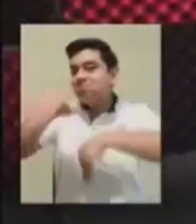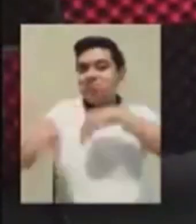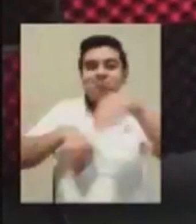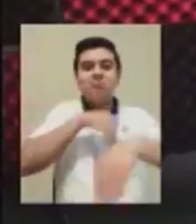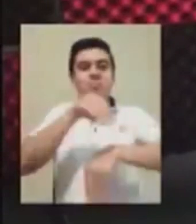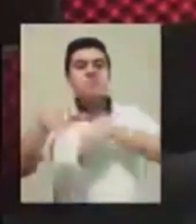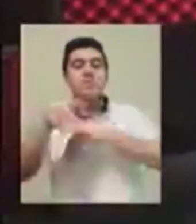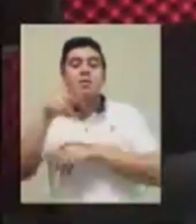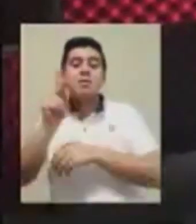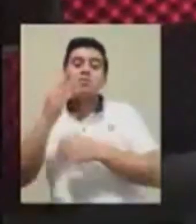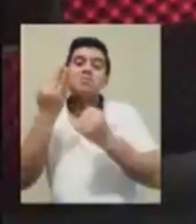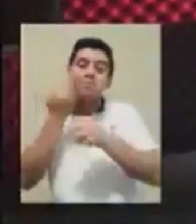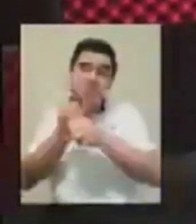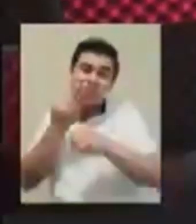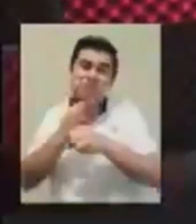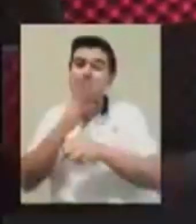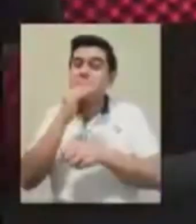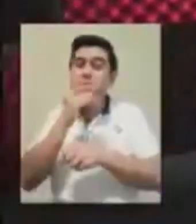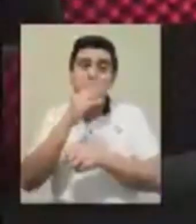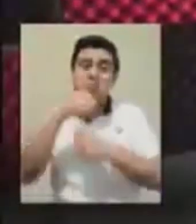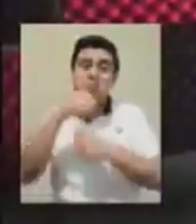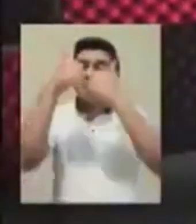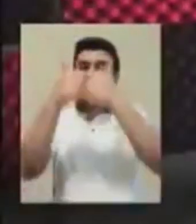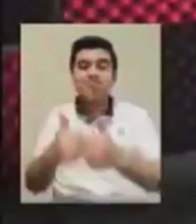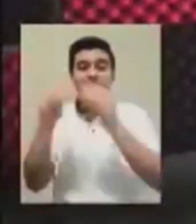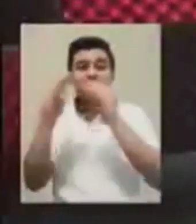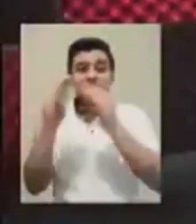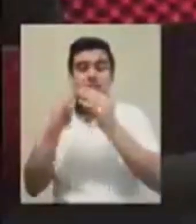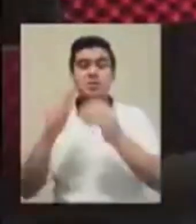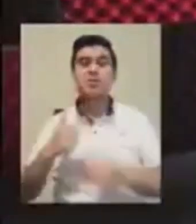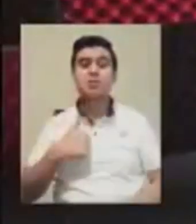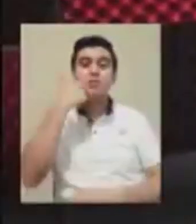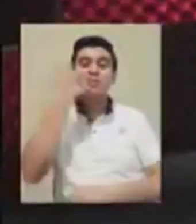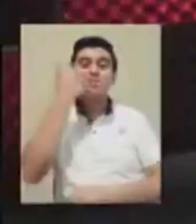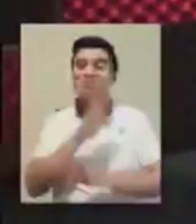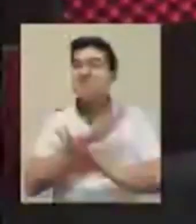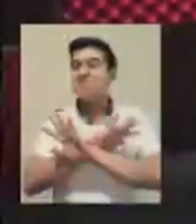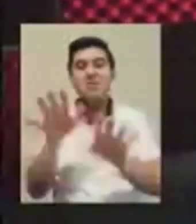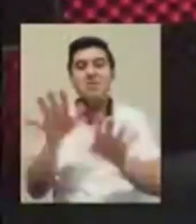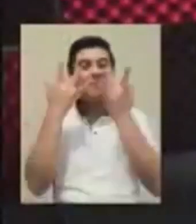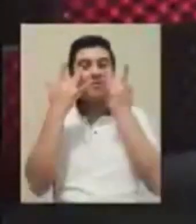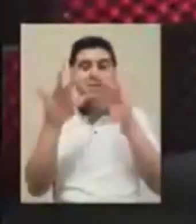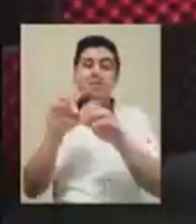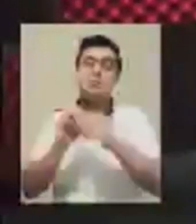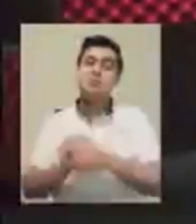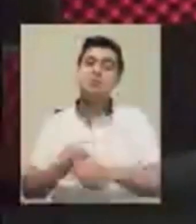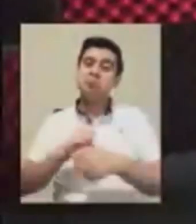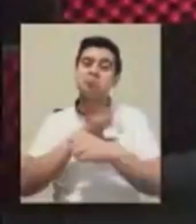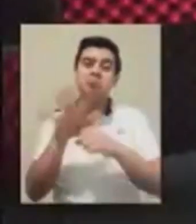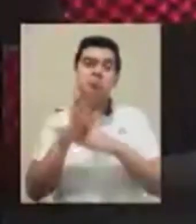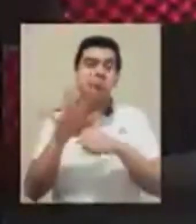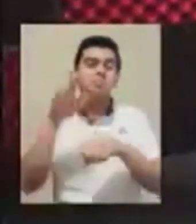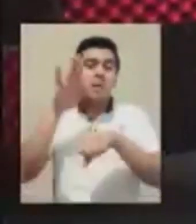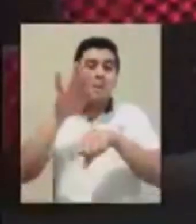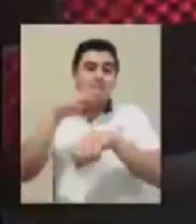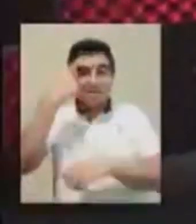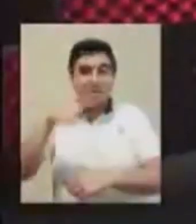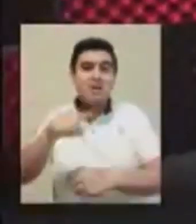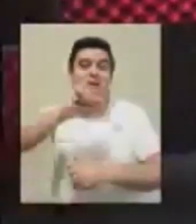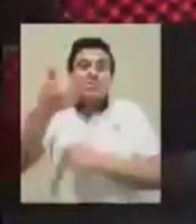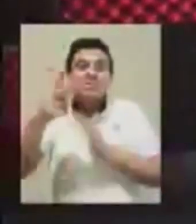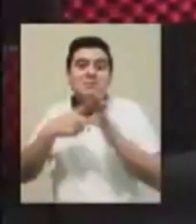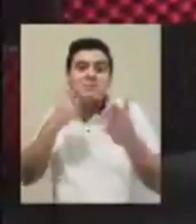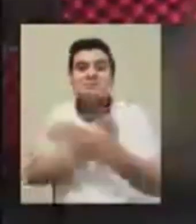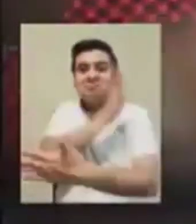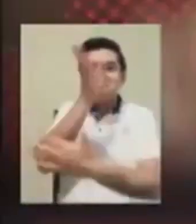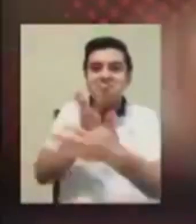y a natación, pero por este coronavirus ya no podemos salir. Ya quiero que se acabe esta pandemia para poder